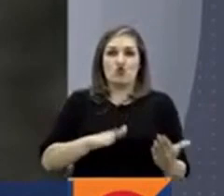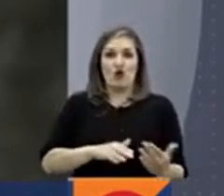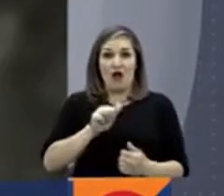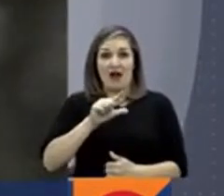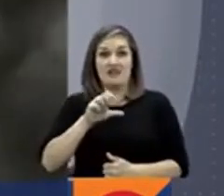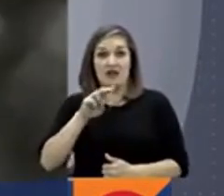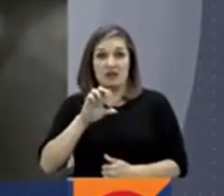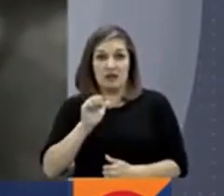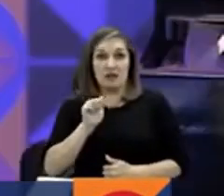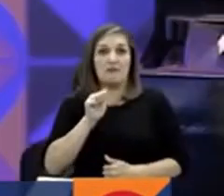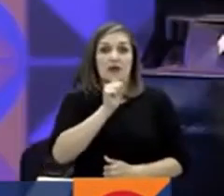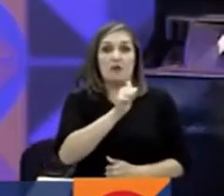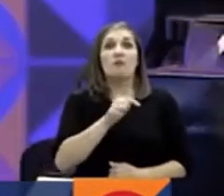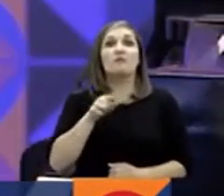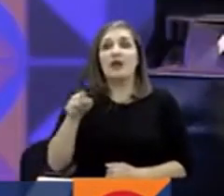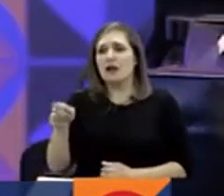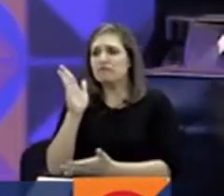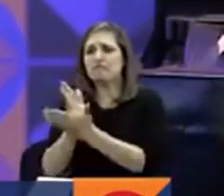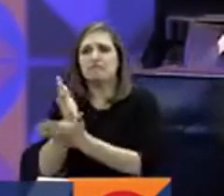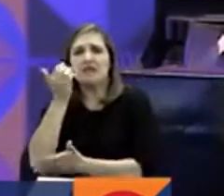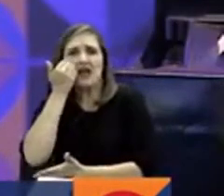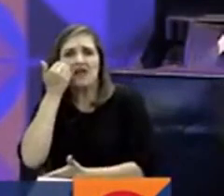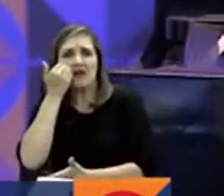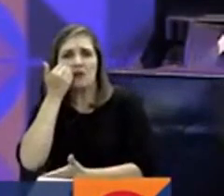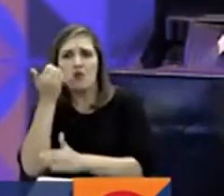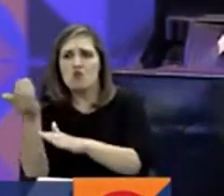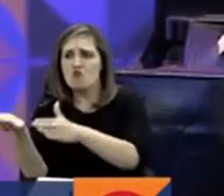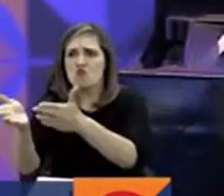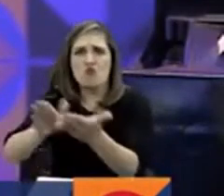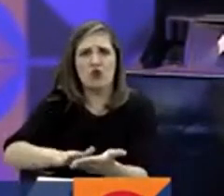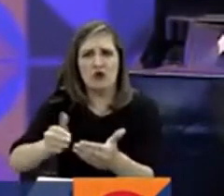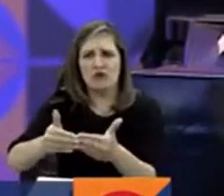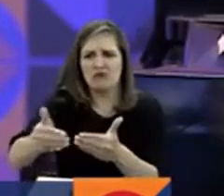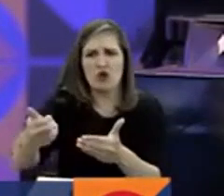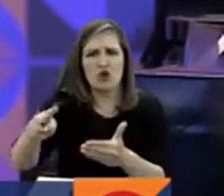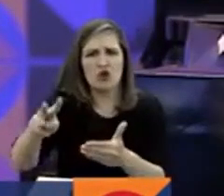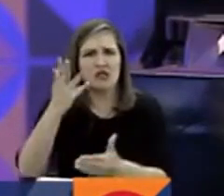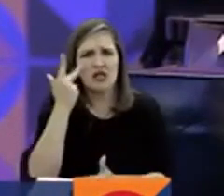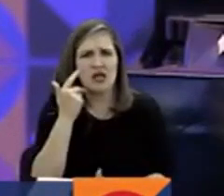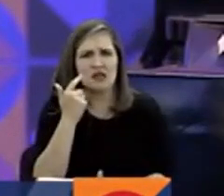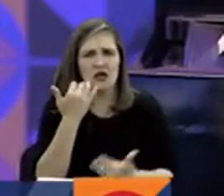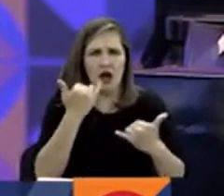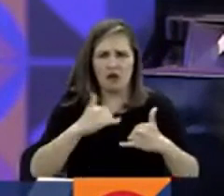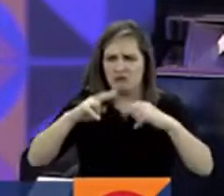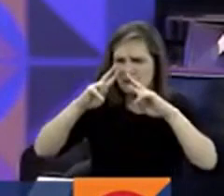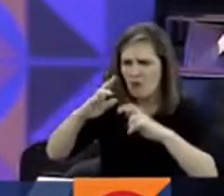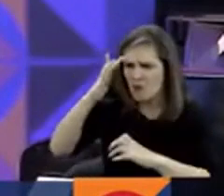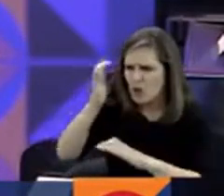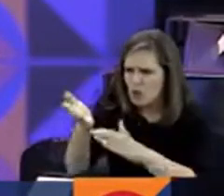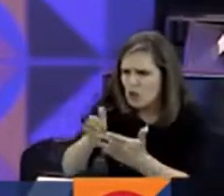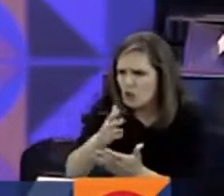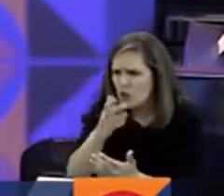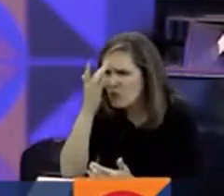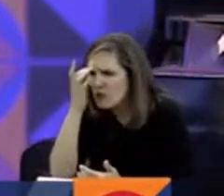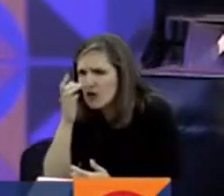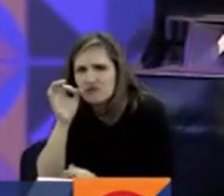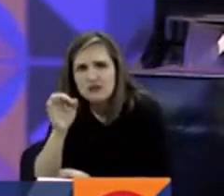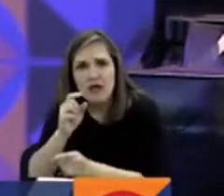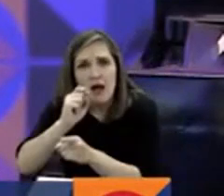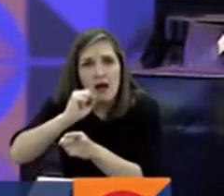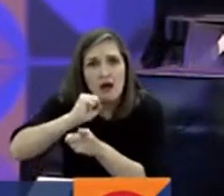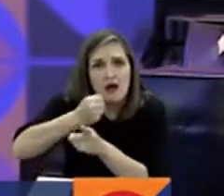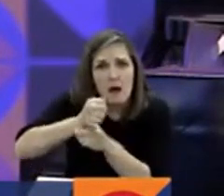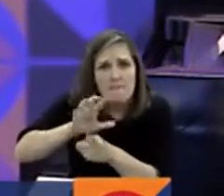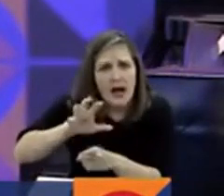días Neruda entró al hospital y de hoy se murió, 12 días después. Entonces lo que dice la ciencia es que, gracias a un estudio que hicieron en un